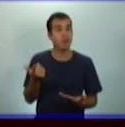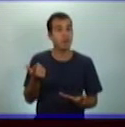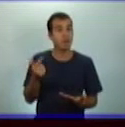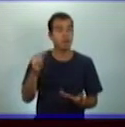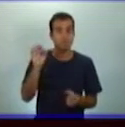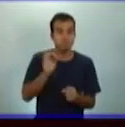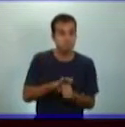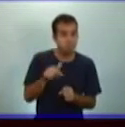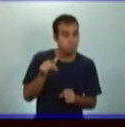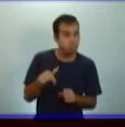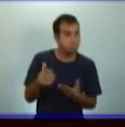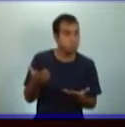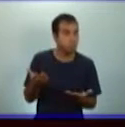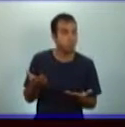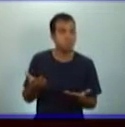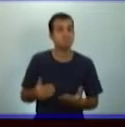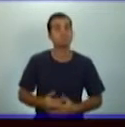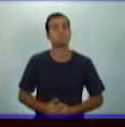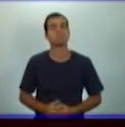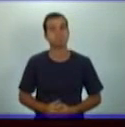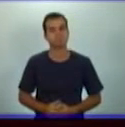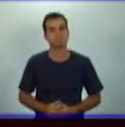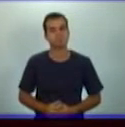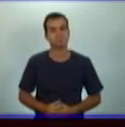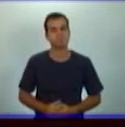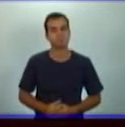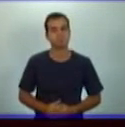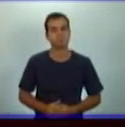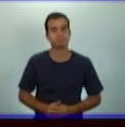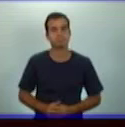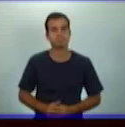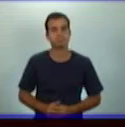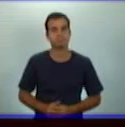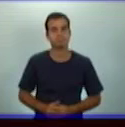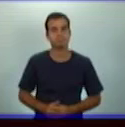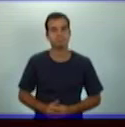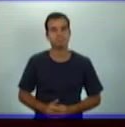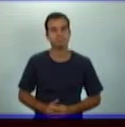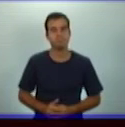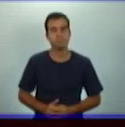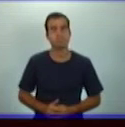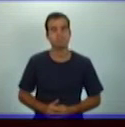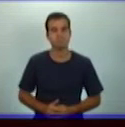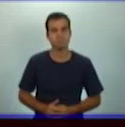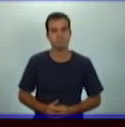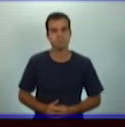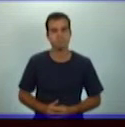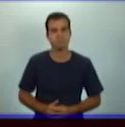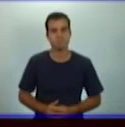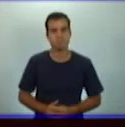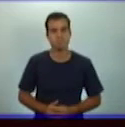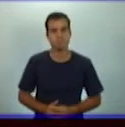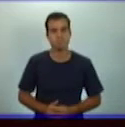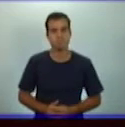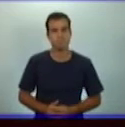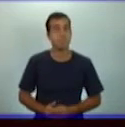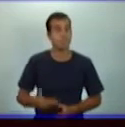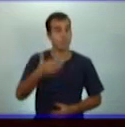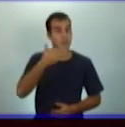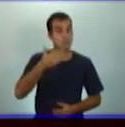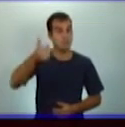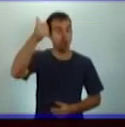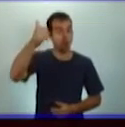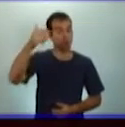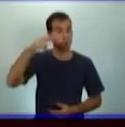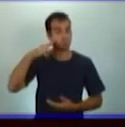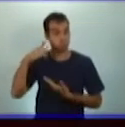Pues por supuesto que la mejor honra que podemos hacer a una mujer como